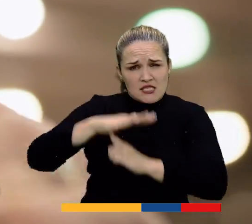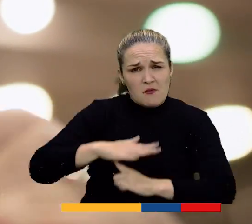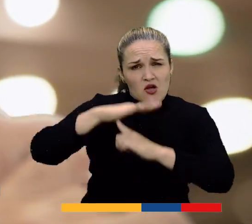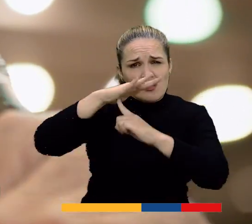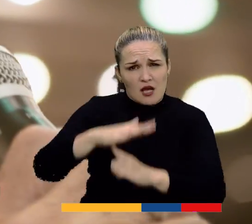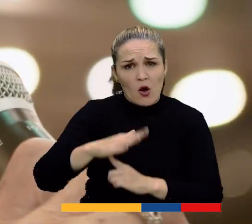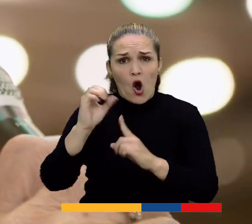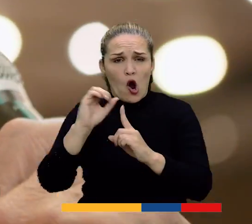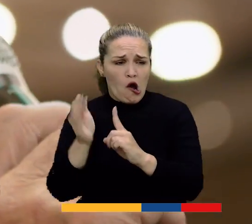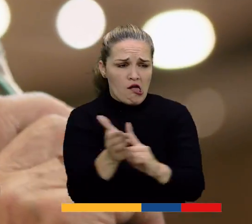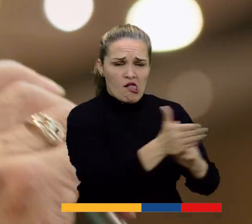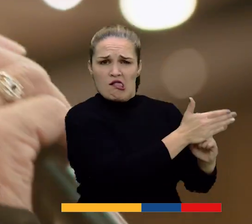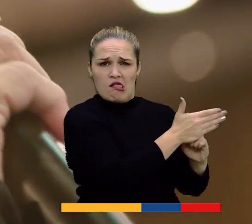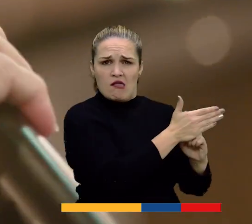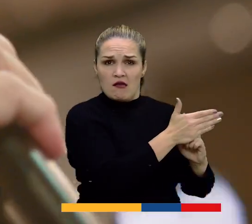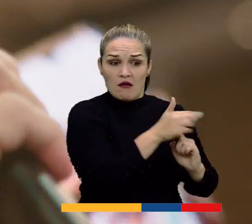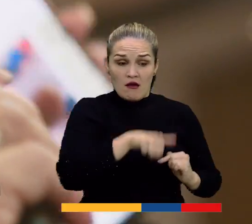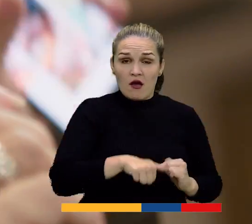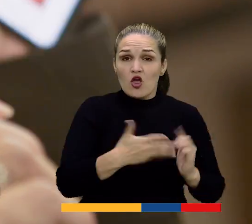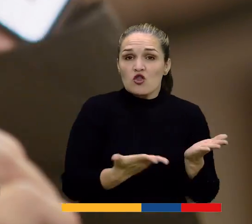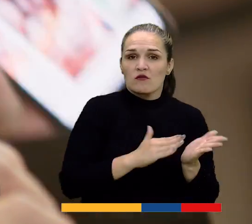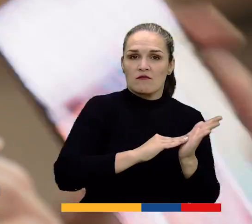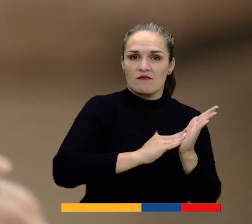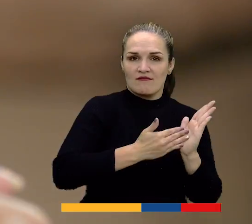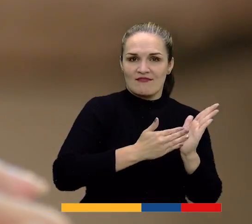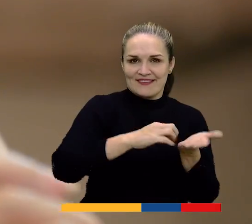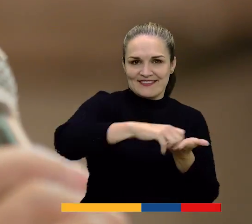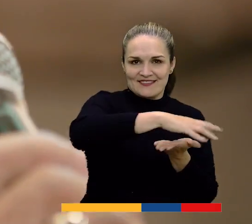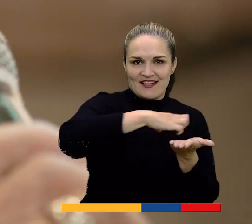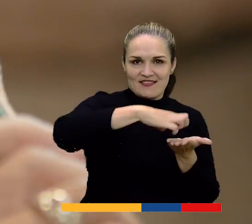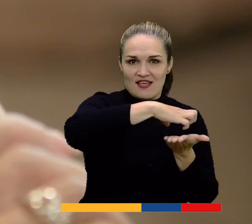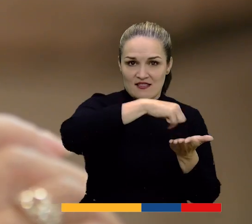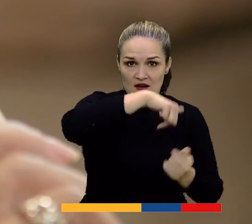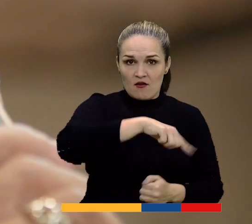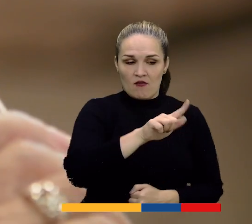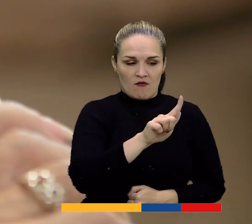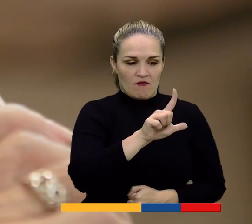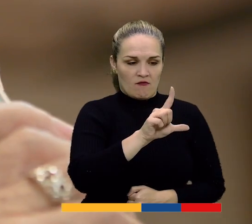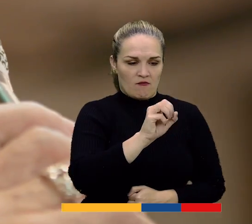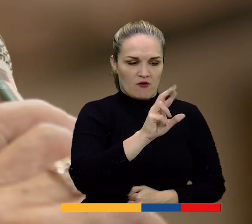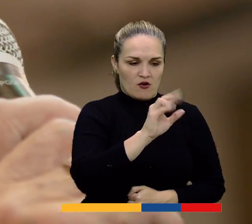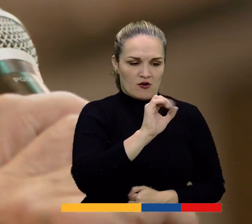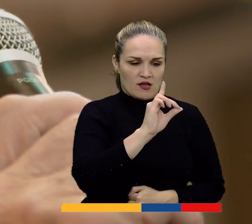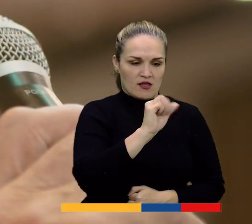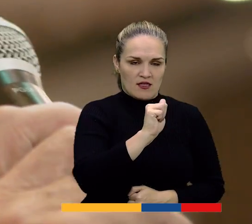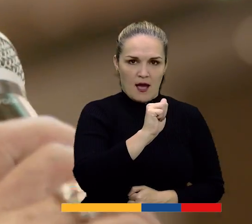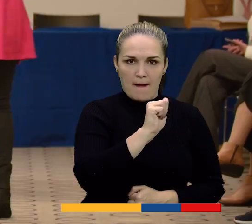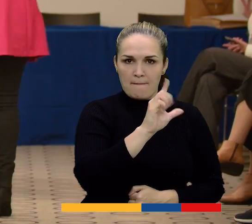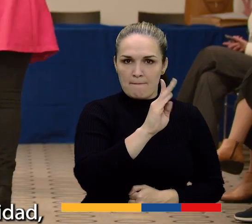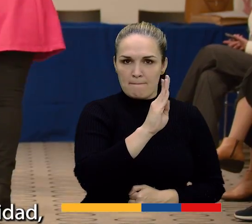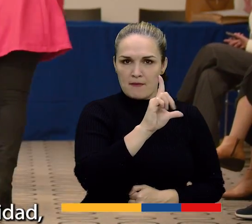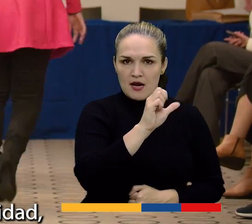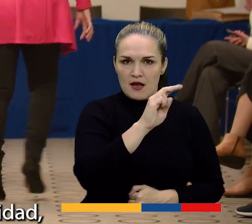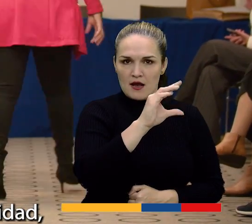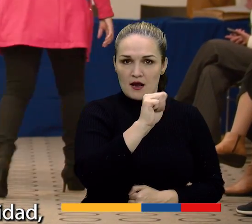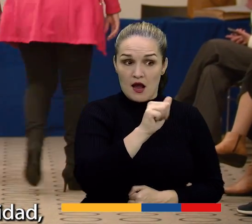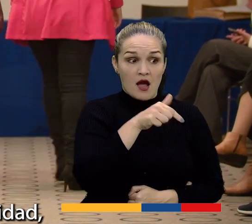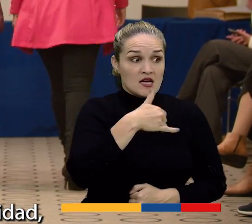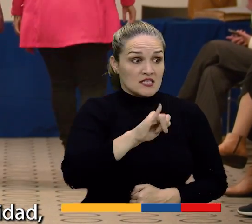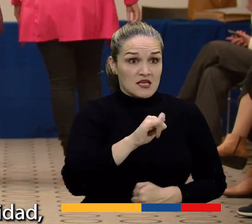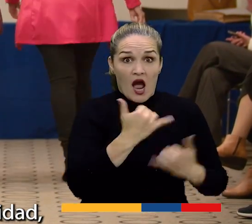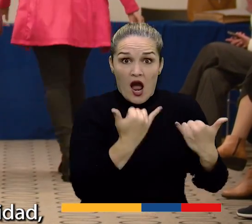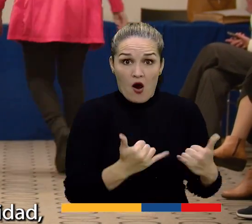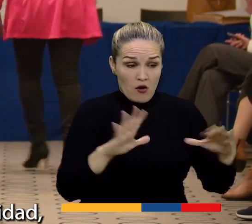tanta discriminación y exclusión en Florida Blanca, Santander, nos reunimos, empezamos de una a dos, tres. Hoy somos